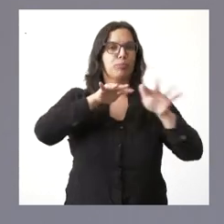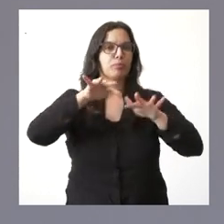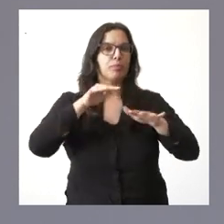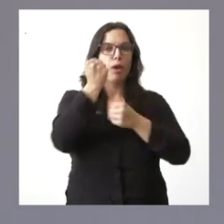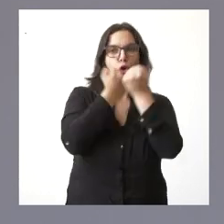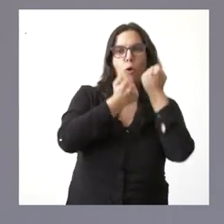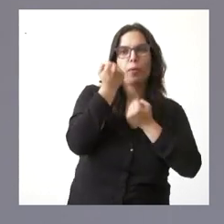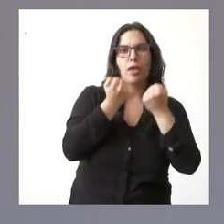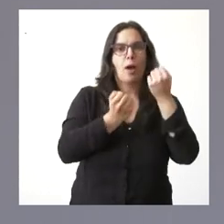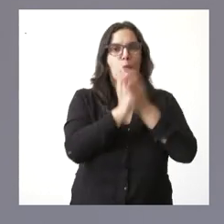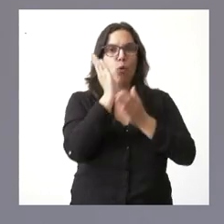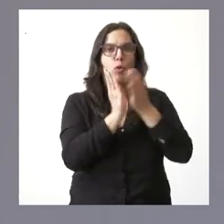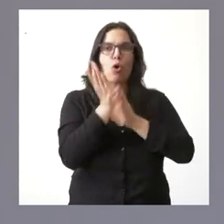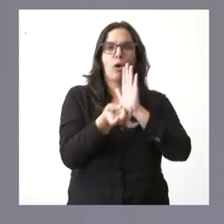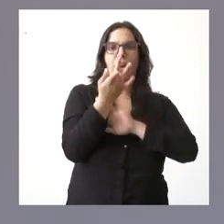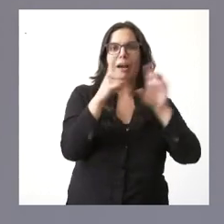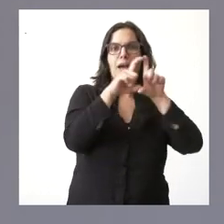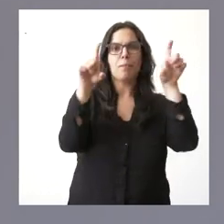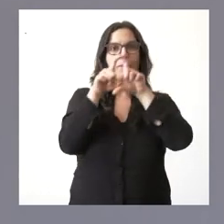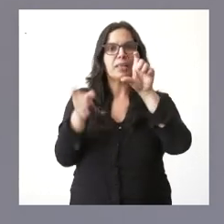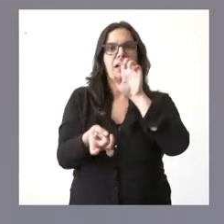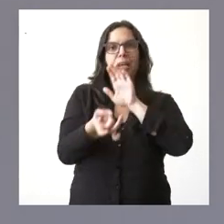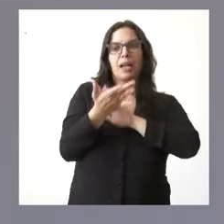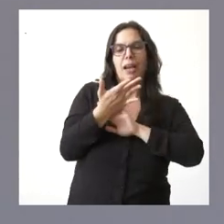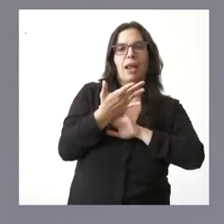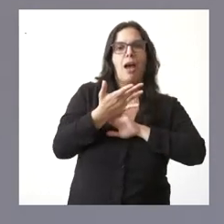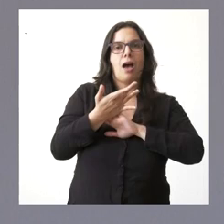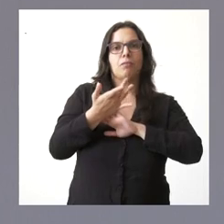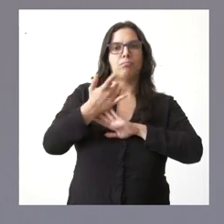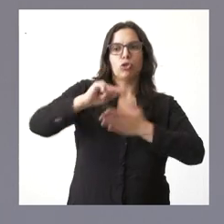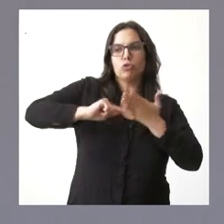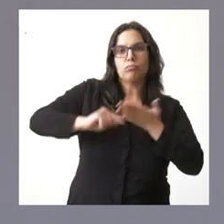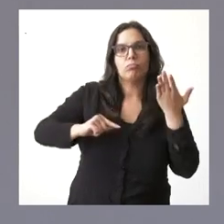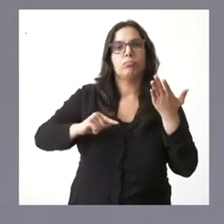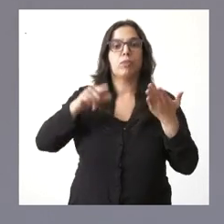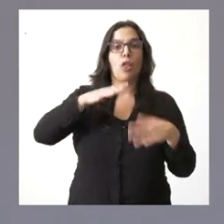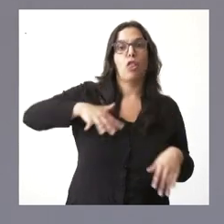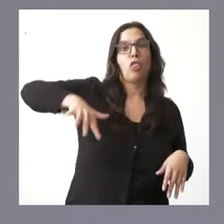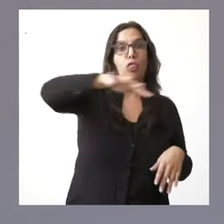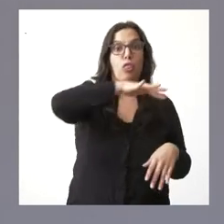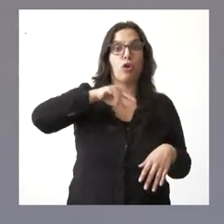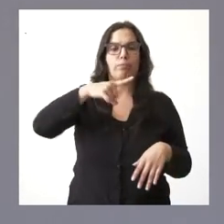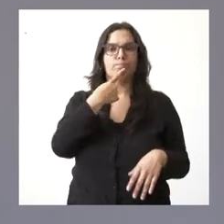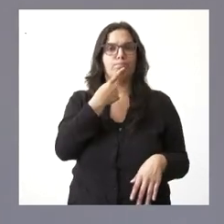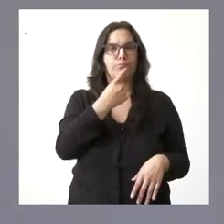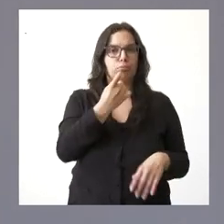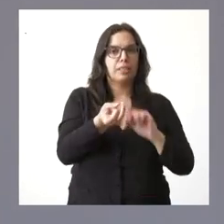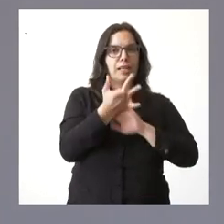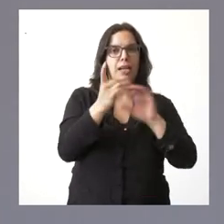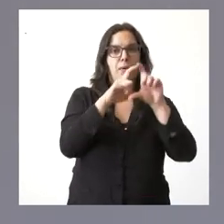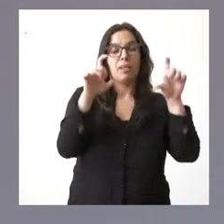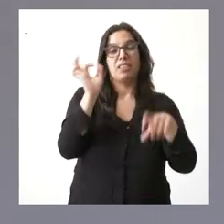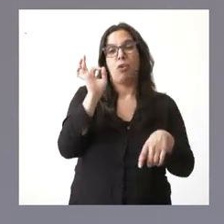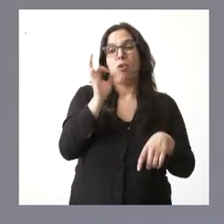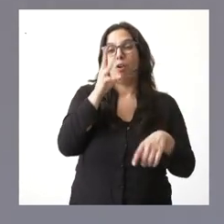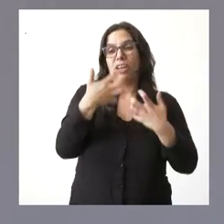productiva, la creación de empresas, la creación de tejido empresarial en estas zonas con especiales dificultades o con menor peso del